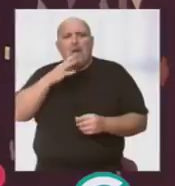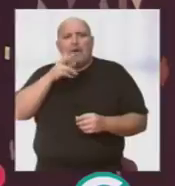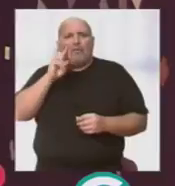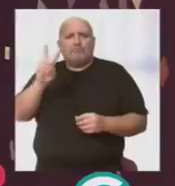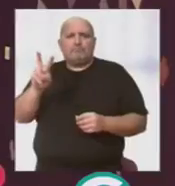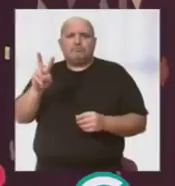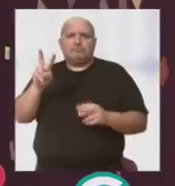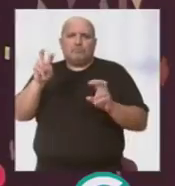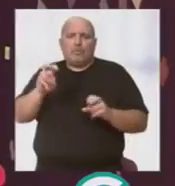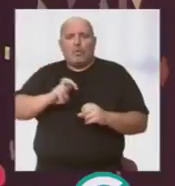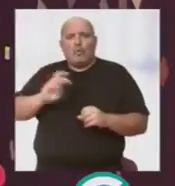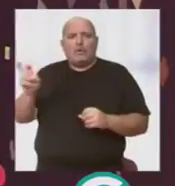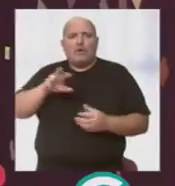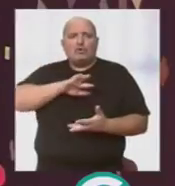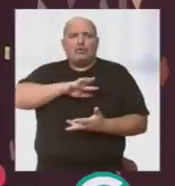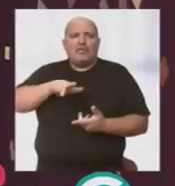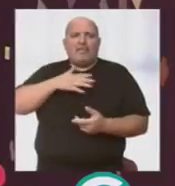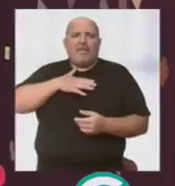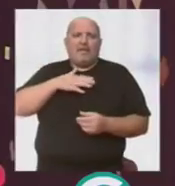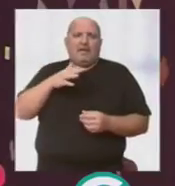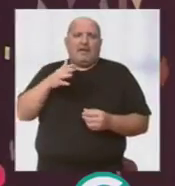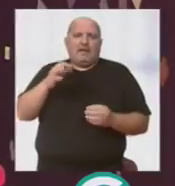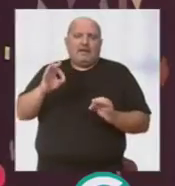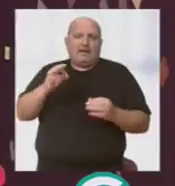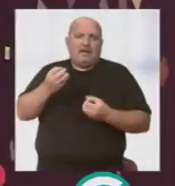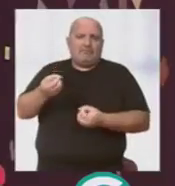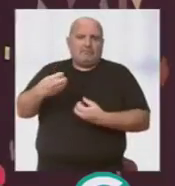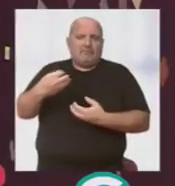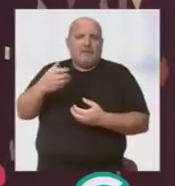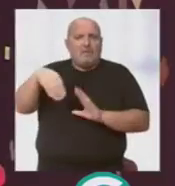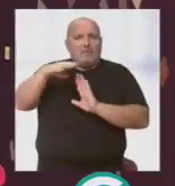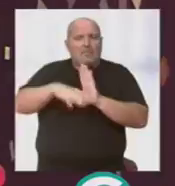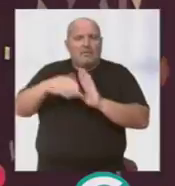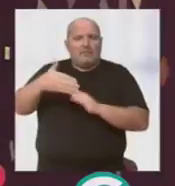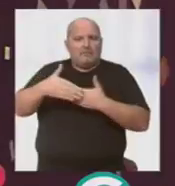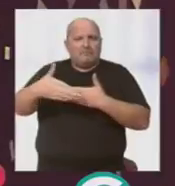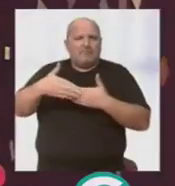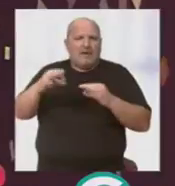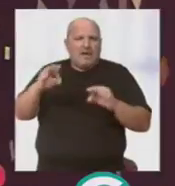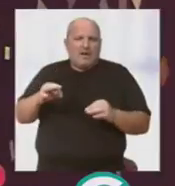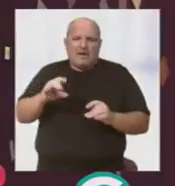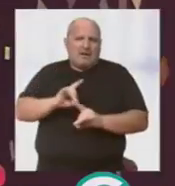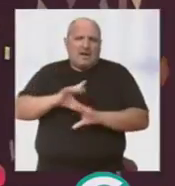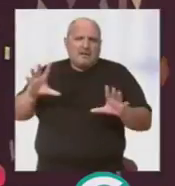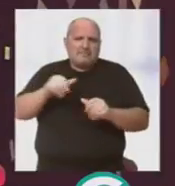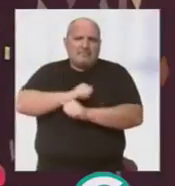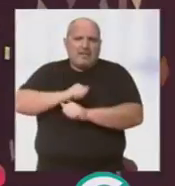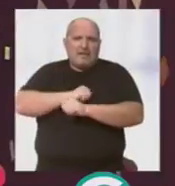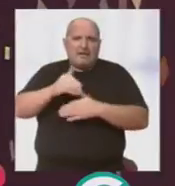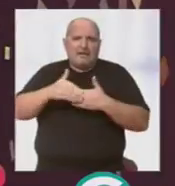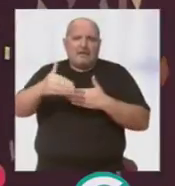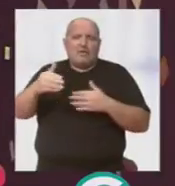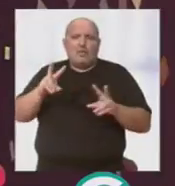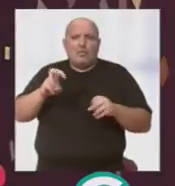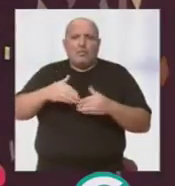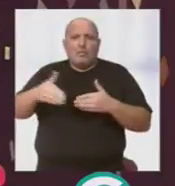ahora ya a otras noticias que nos avanzan. La programación que siempre es tan, tan esperada y que forma parte de uno